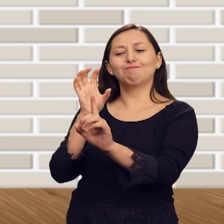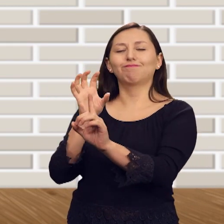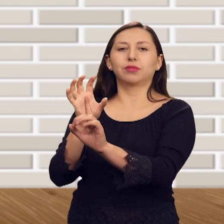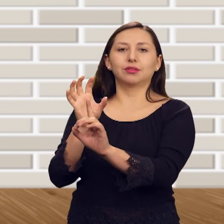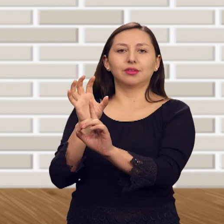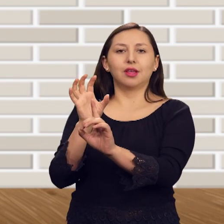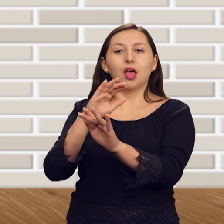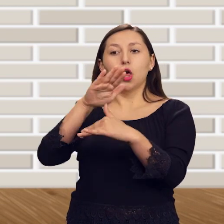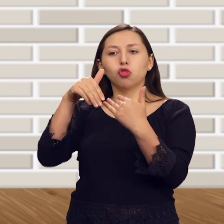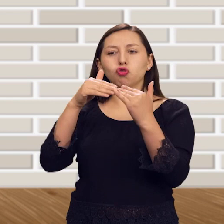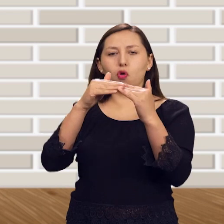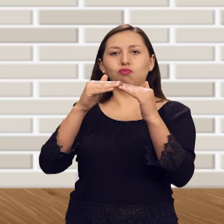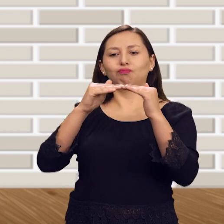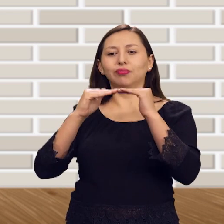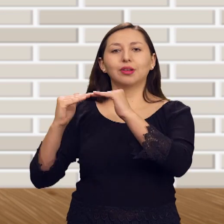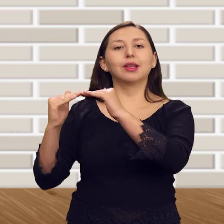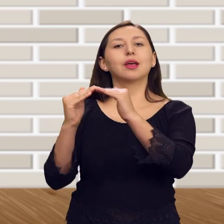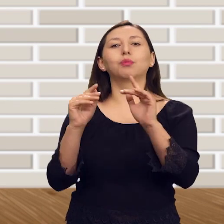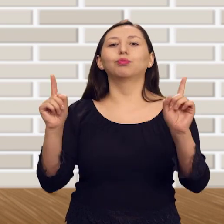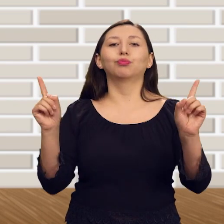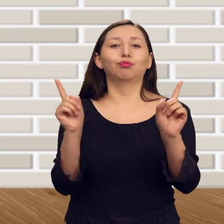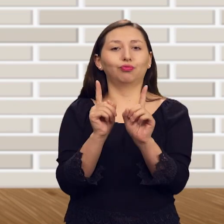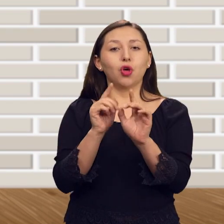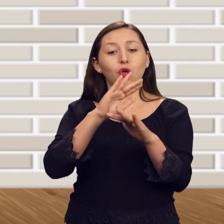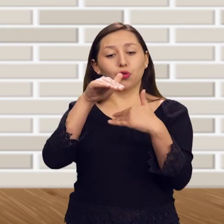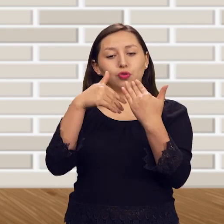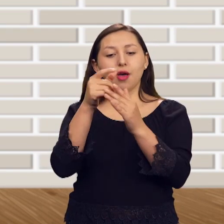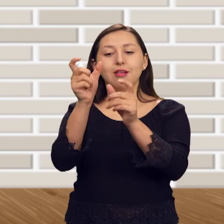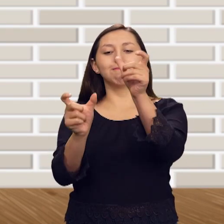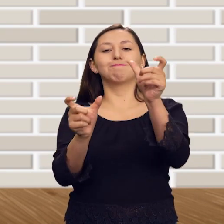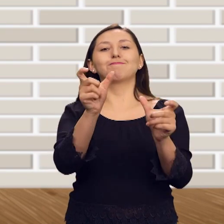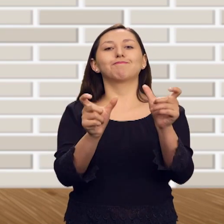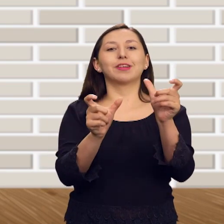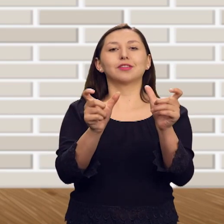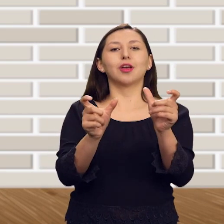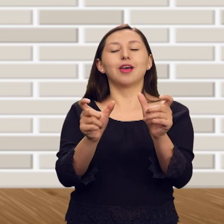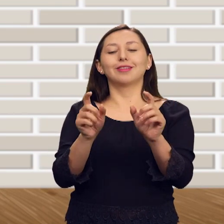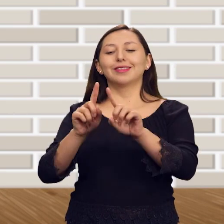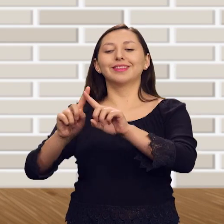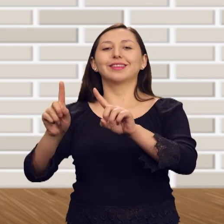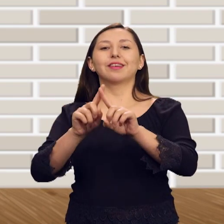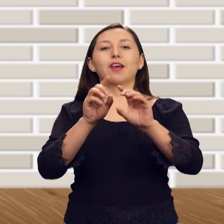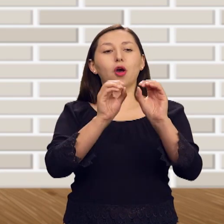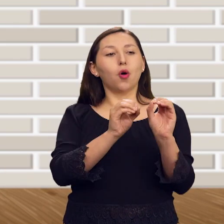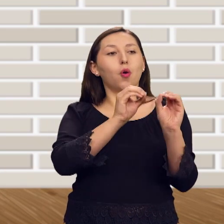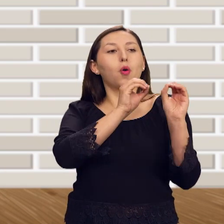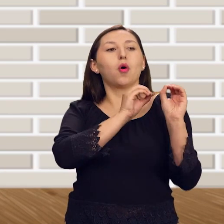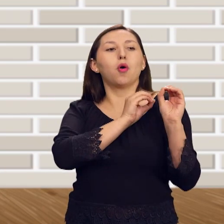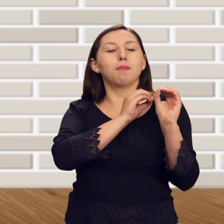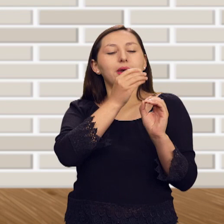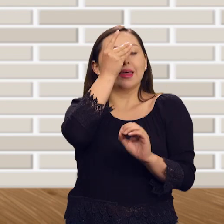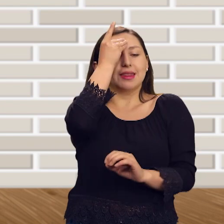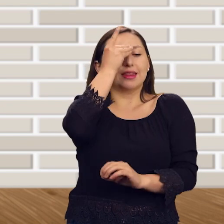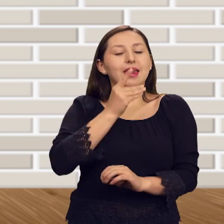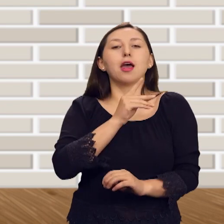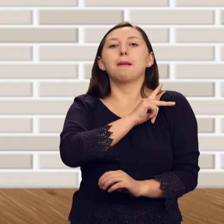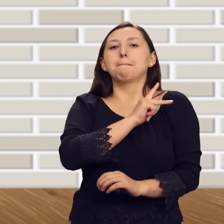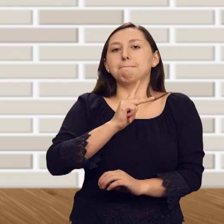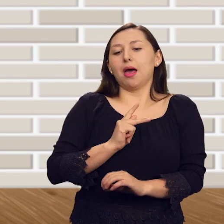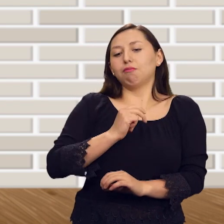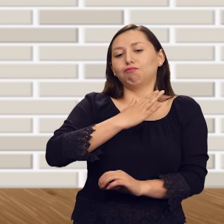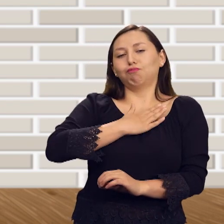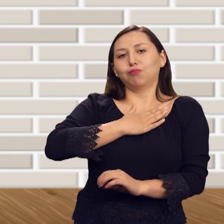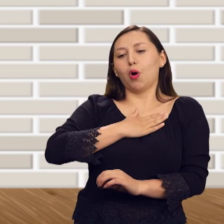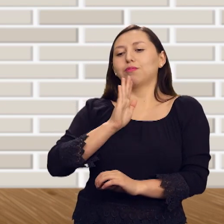generalizar, simplificar y encasillar que no estamos obligados a seguir. Y es responsabilidad de todas y